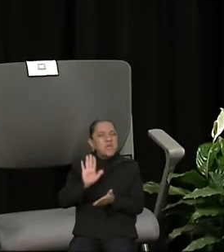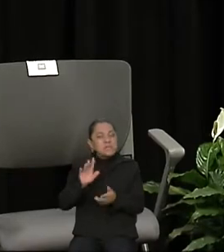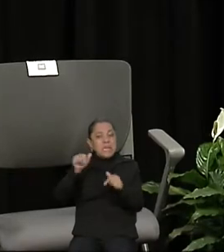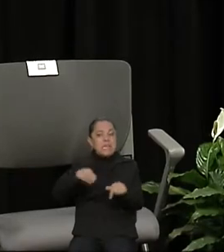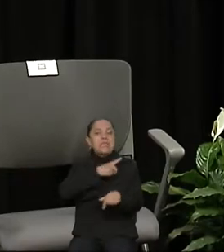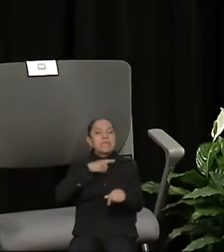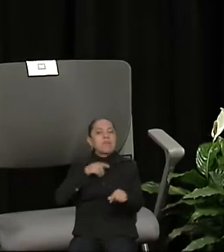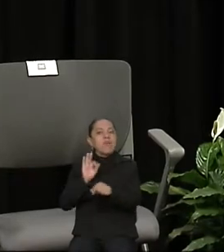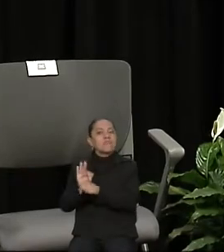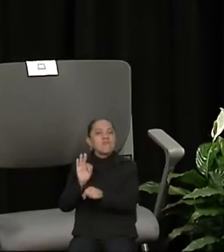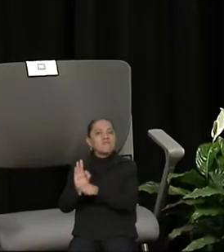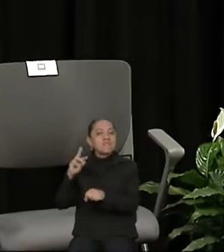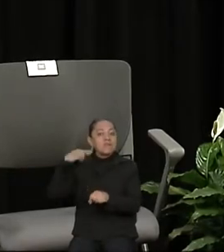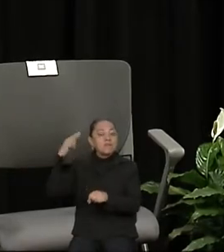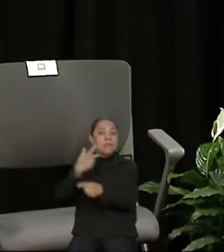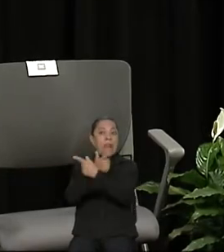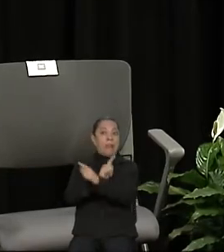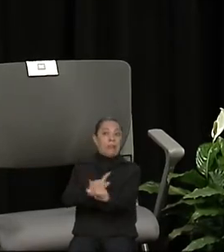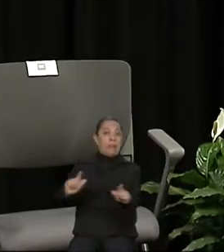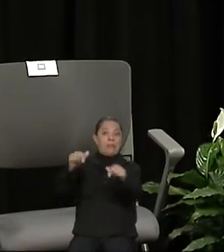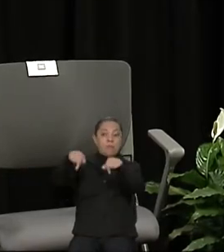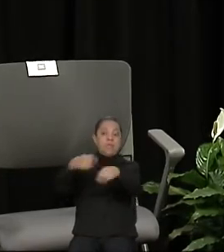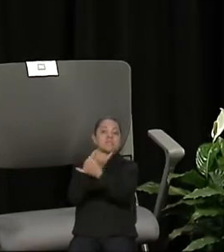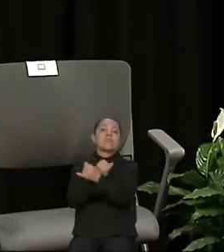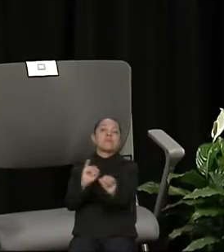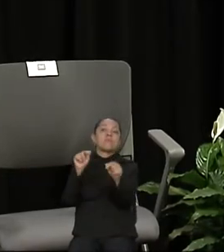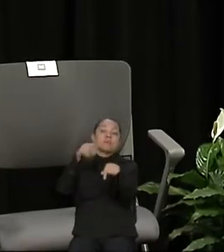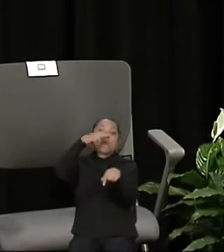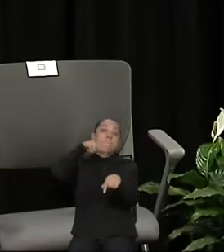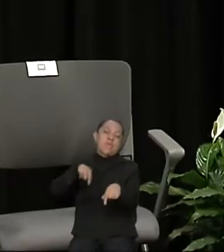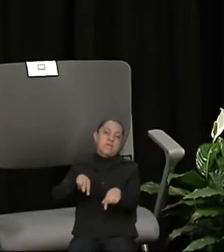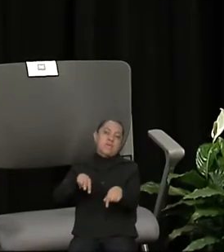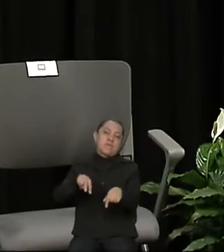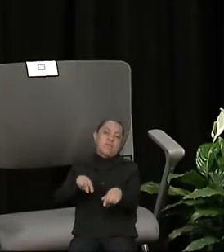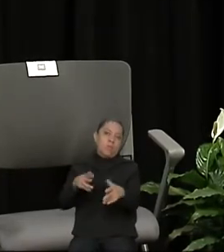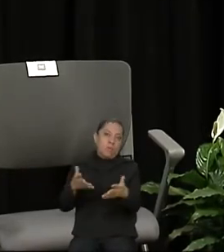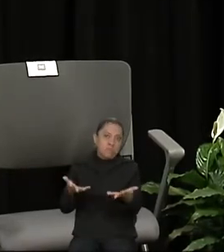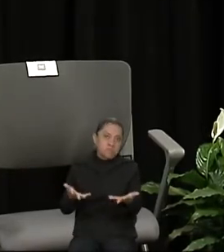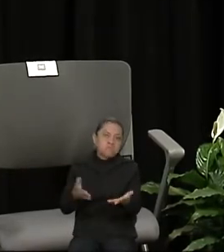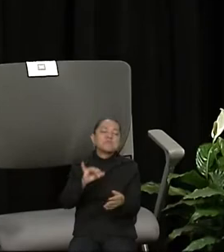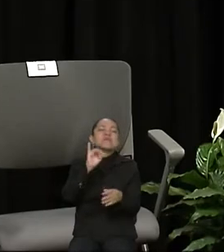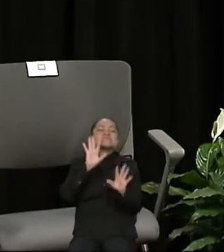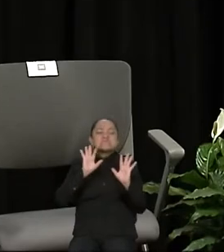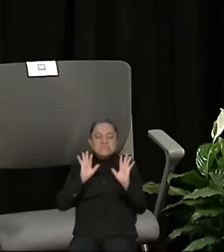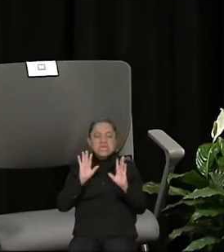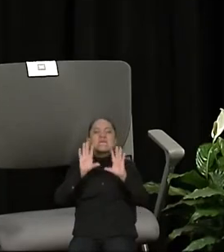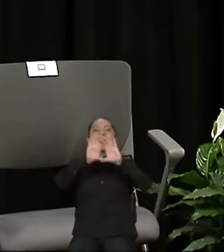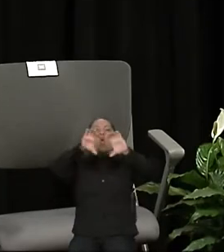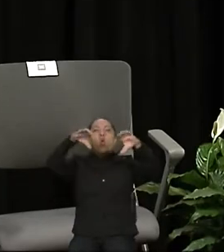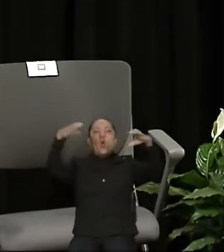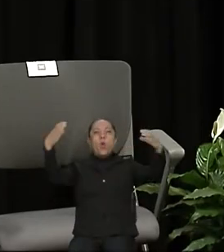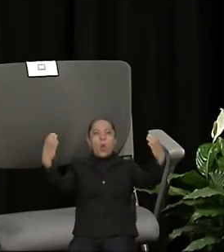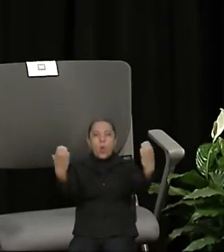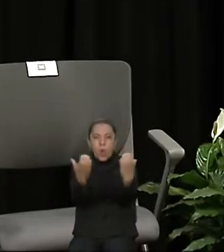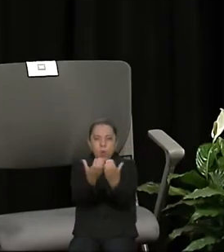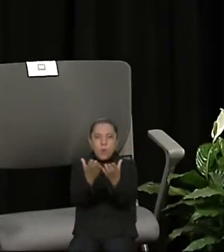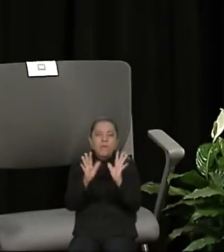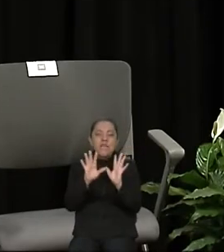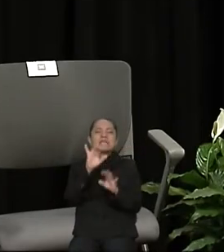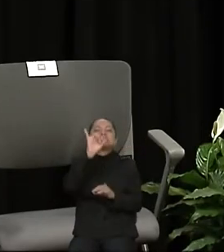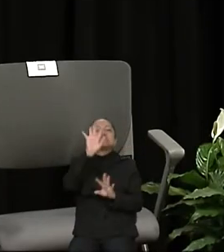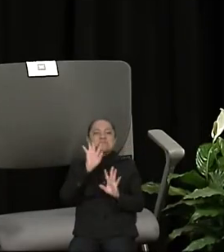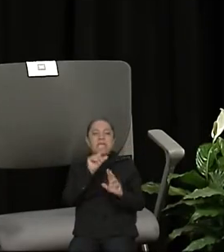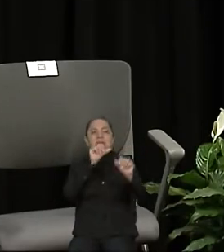Es lo que debe privar. Sí, por supuesto que estamos en un mundo globalizado y de esa medida sí tenemos que estar intercambiando